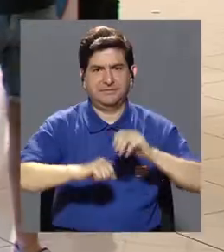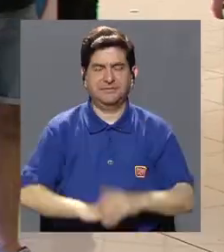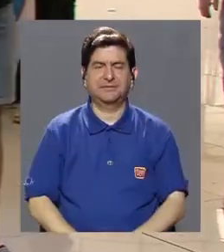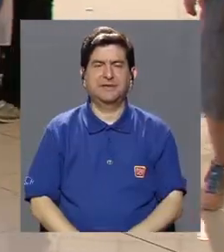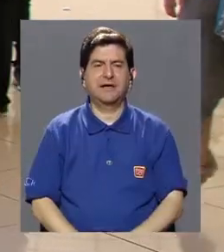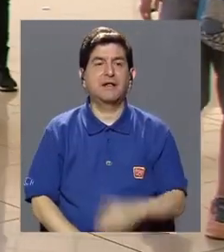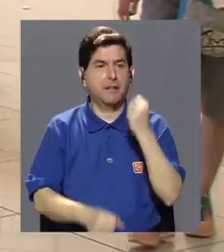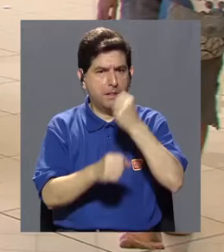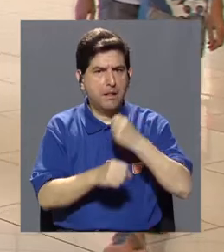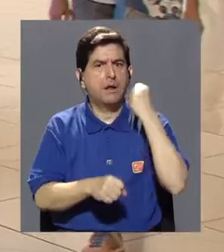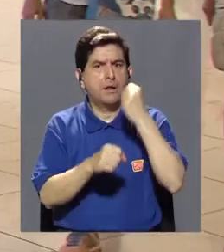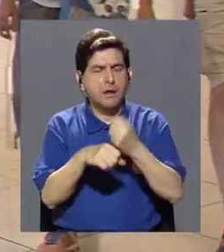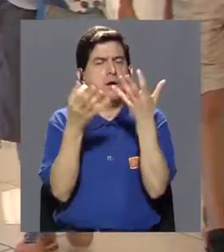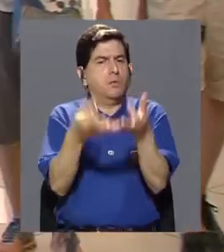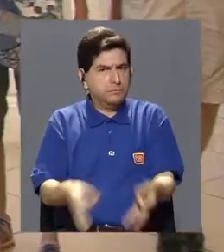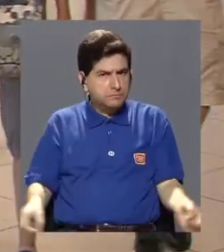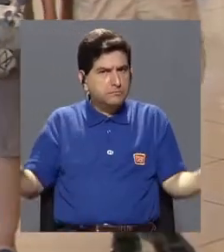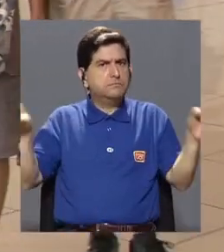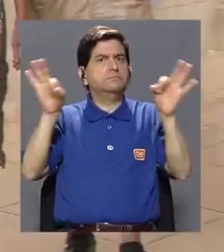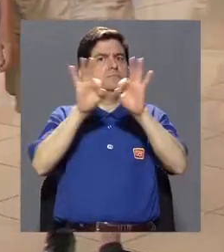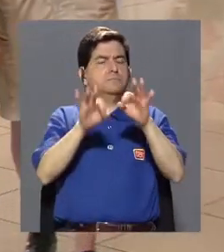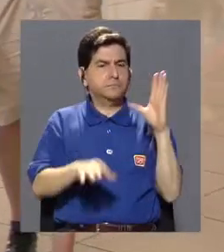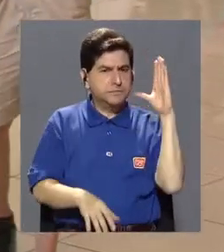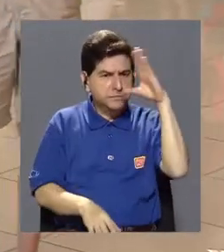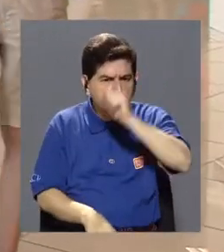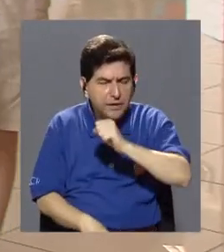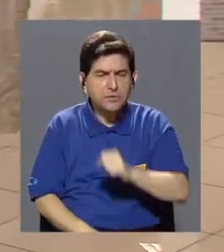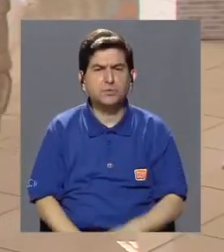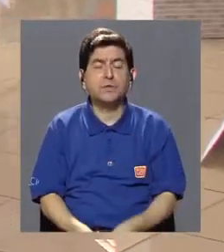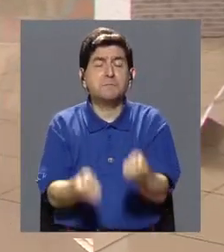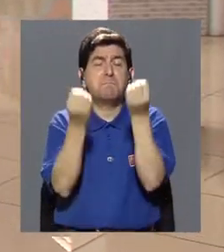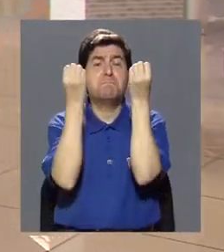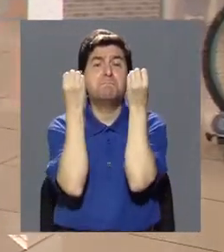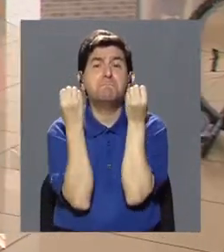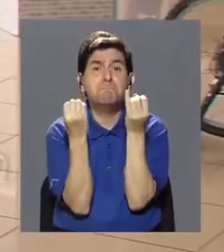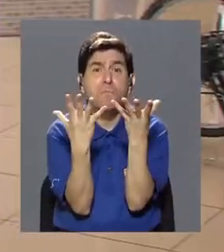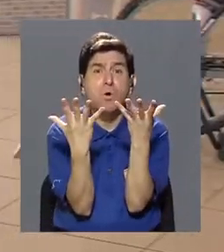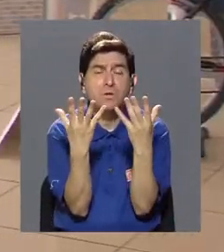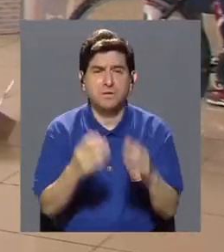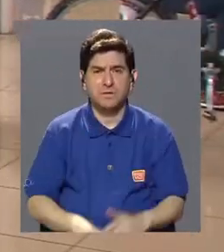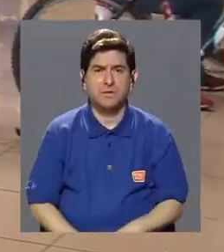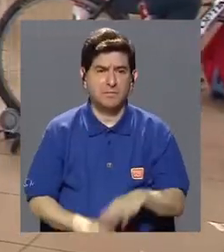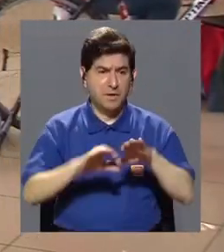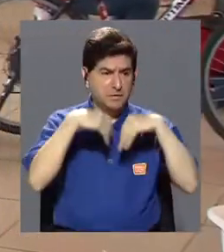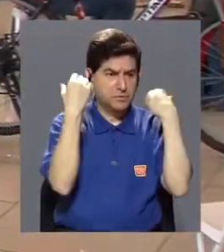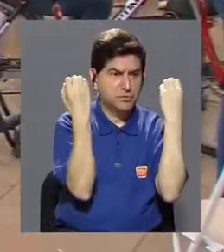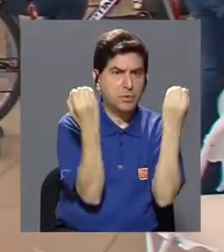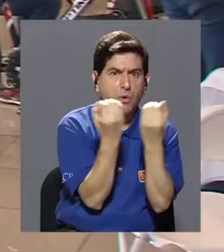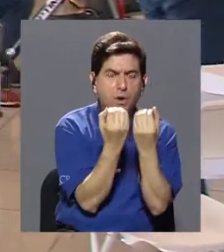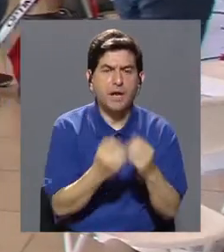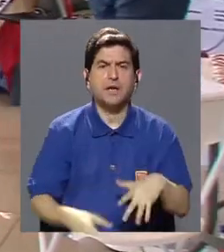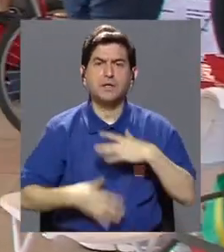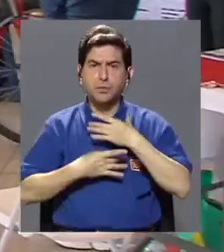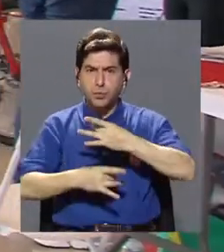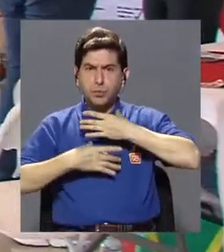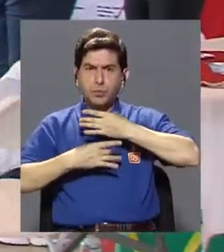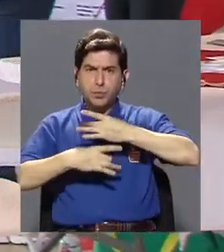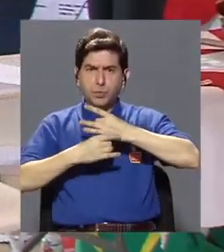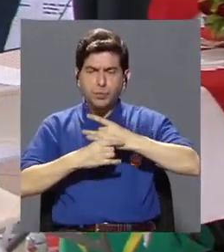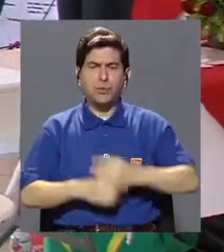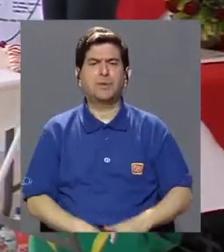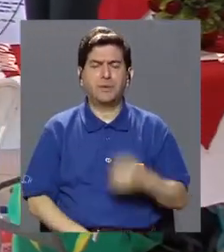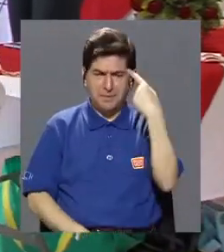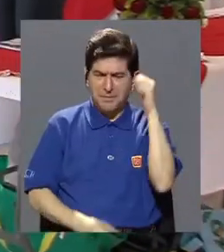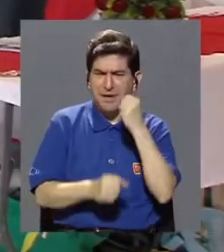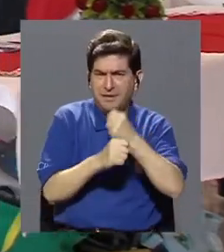muy importante porque nos hemos dado cuenta que son muchísimas las organizaciones que están interesadas en trabajar en esto porque lo